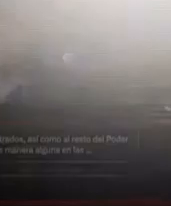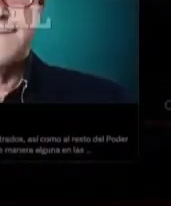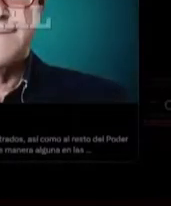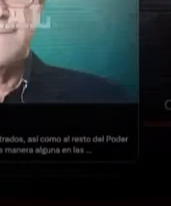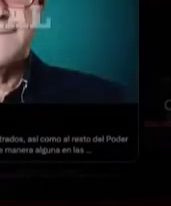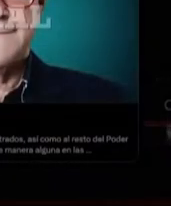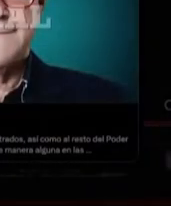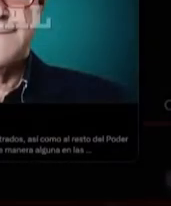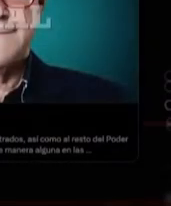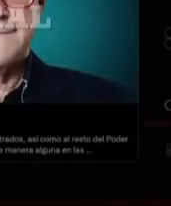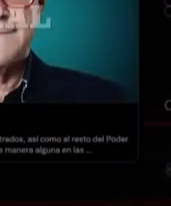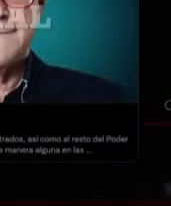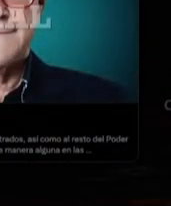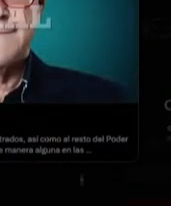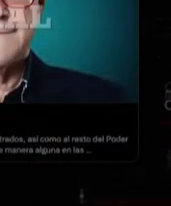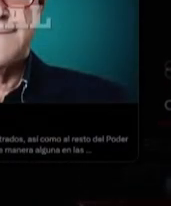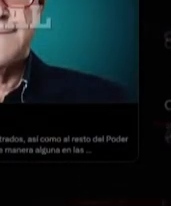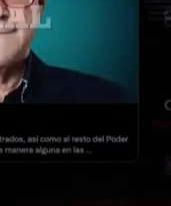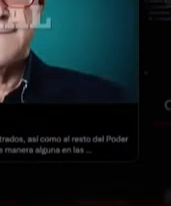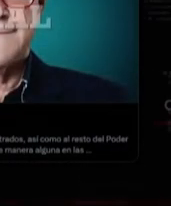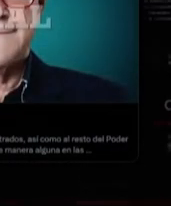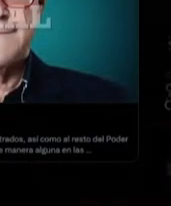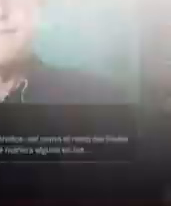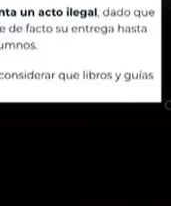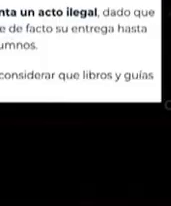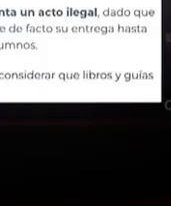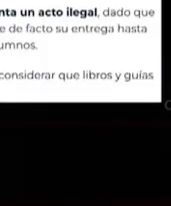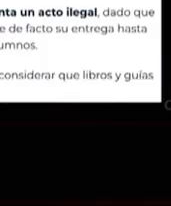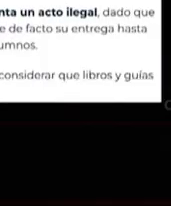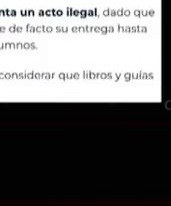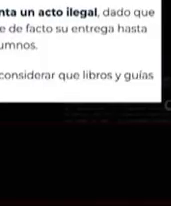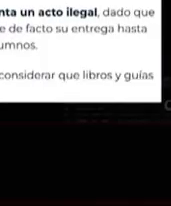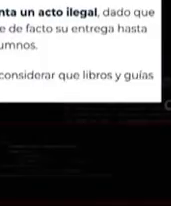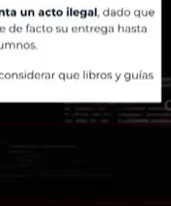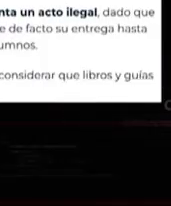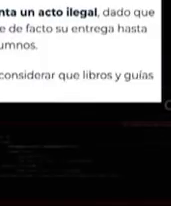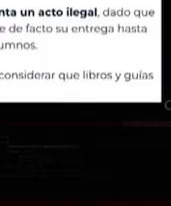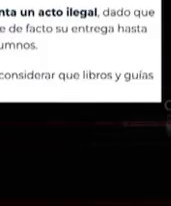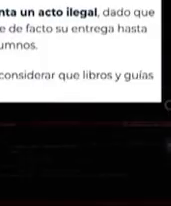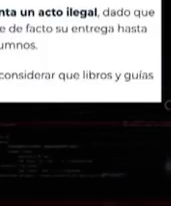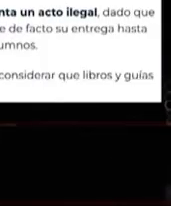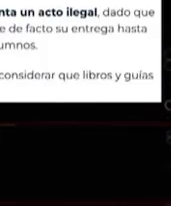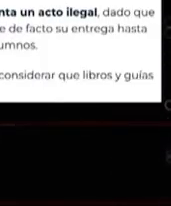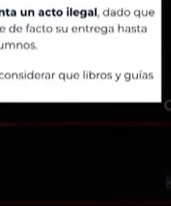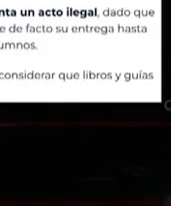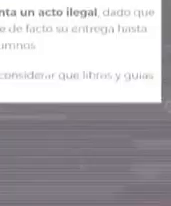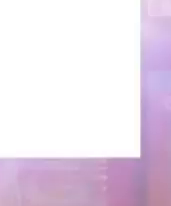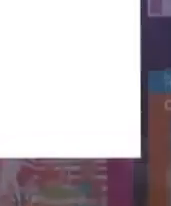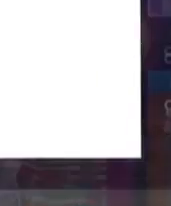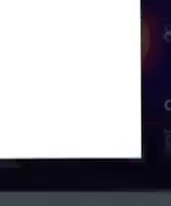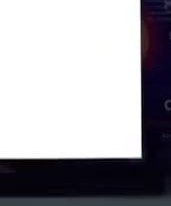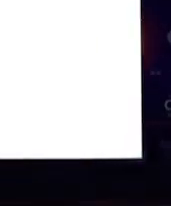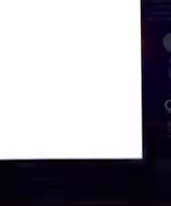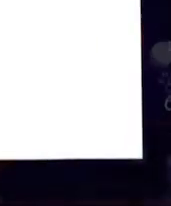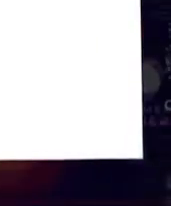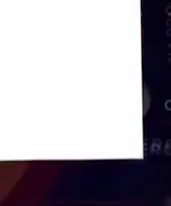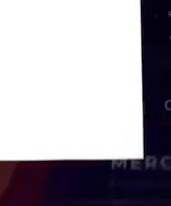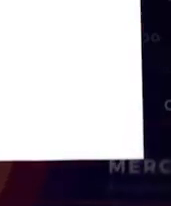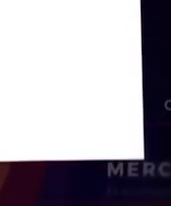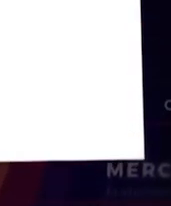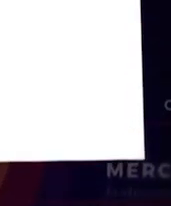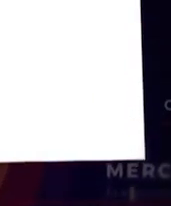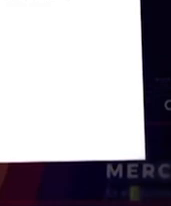1. Falso que el reparto y entrega de los nuevos libros de texto es ilegal. La Secretaría de Educación Pública